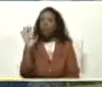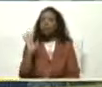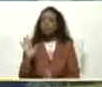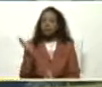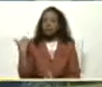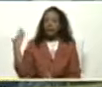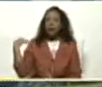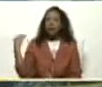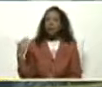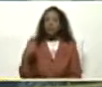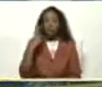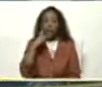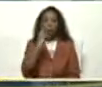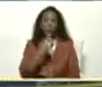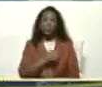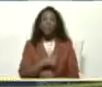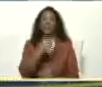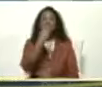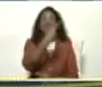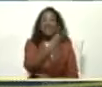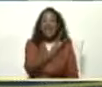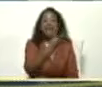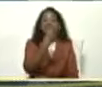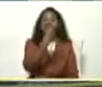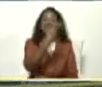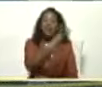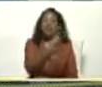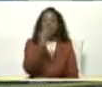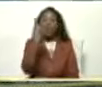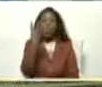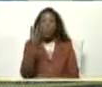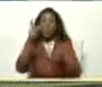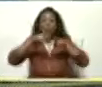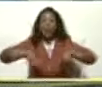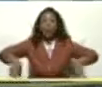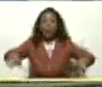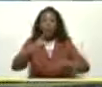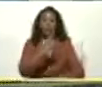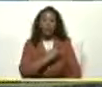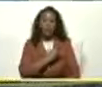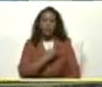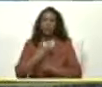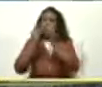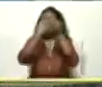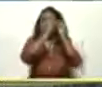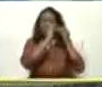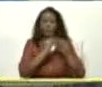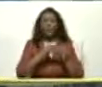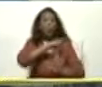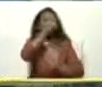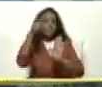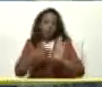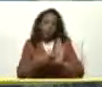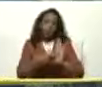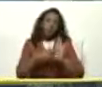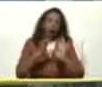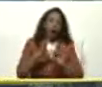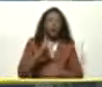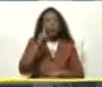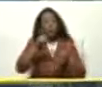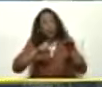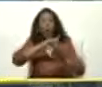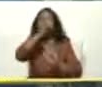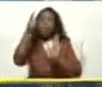Bueno Ya llevamos 34 sedes universitarias Totalmente rehabilitadas Bueno No totalmente Hay unas